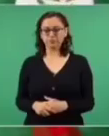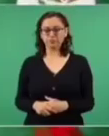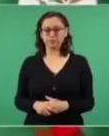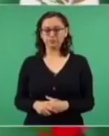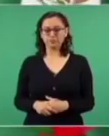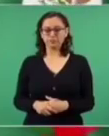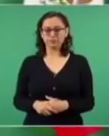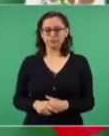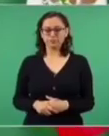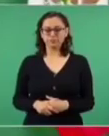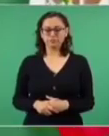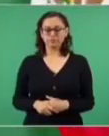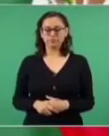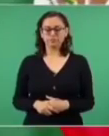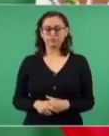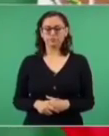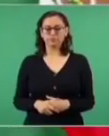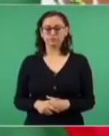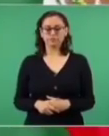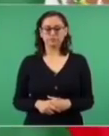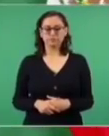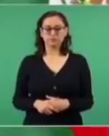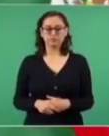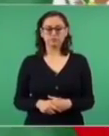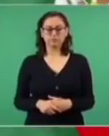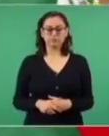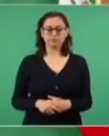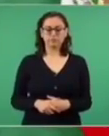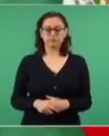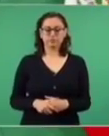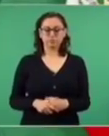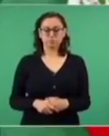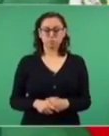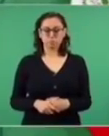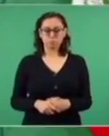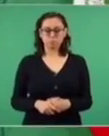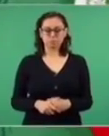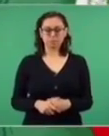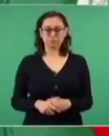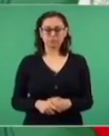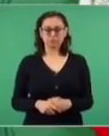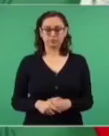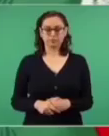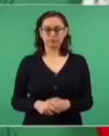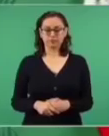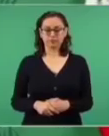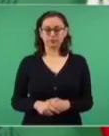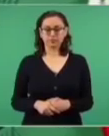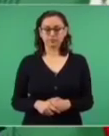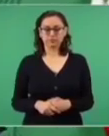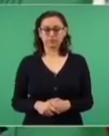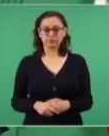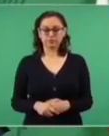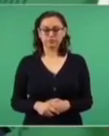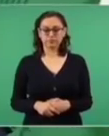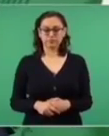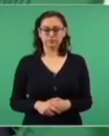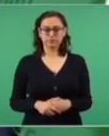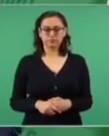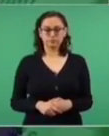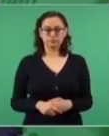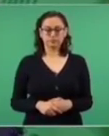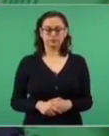recientemente, estábamos